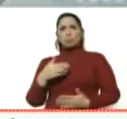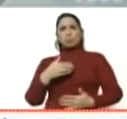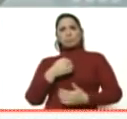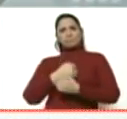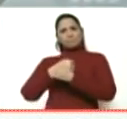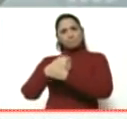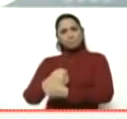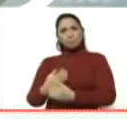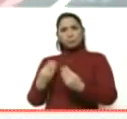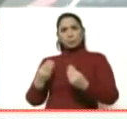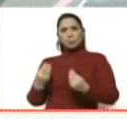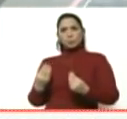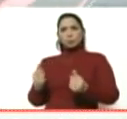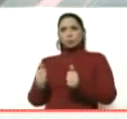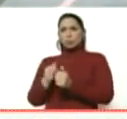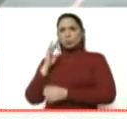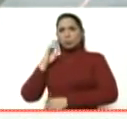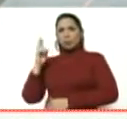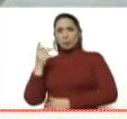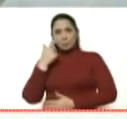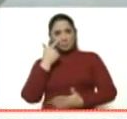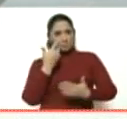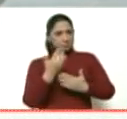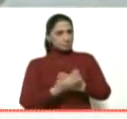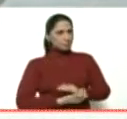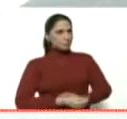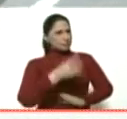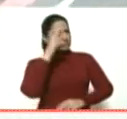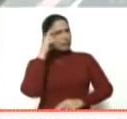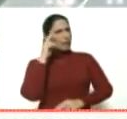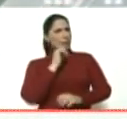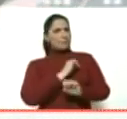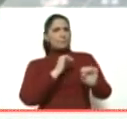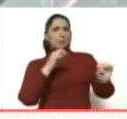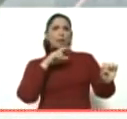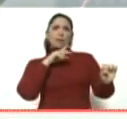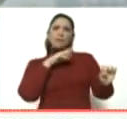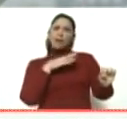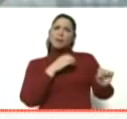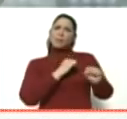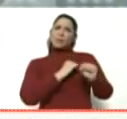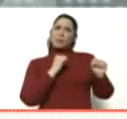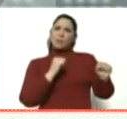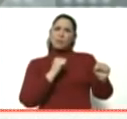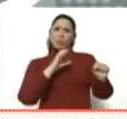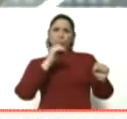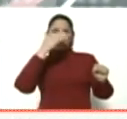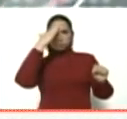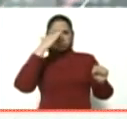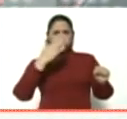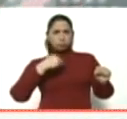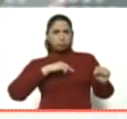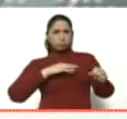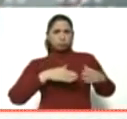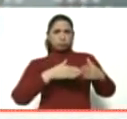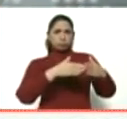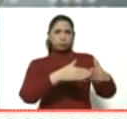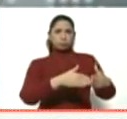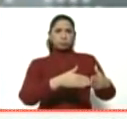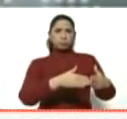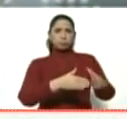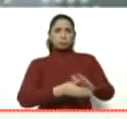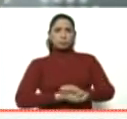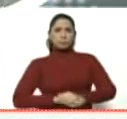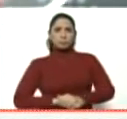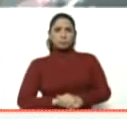Y con Caracol, adelante. Canciller, esta mañana hablábamos muy temprano con el comandante de nuestra Armada, el almirante Ramírez, sobre